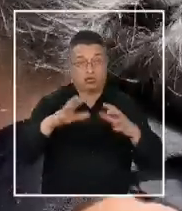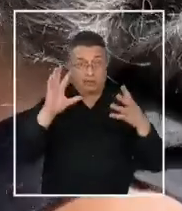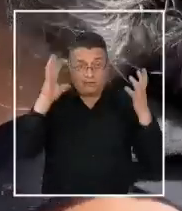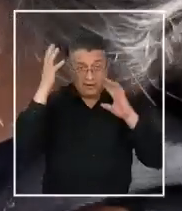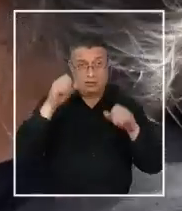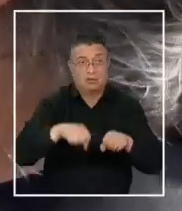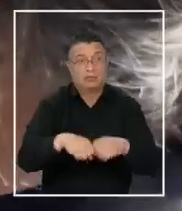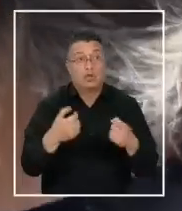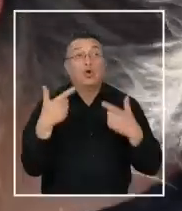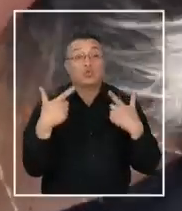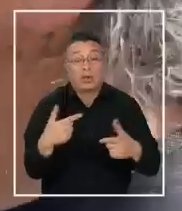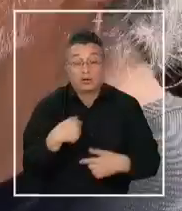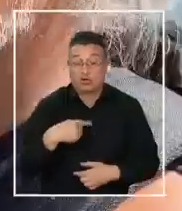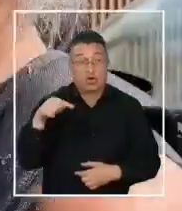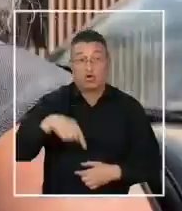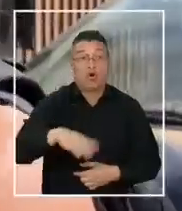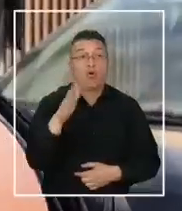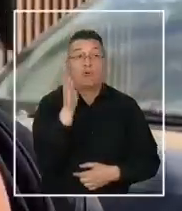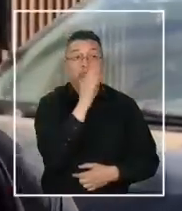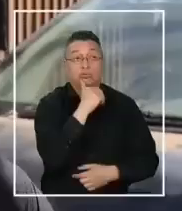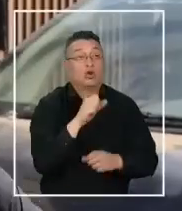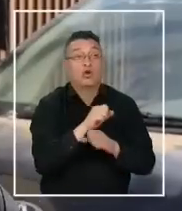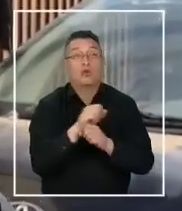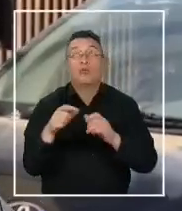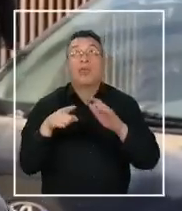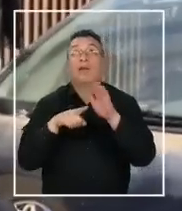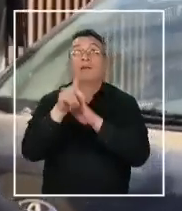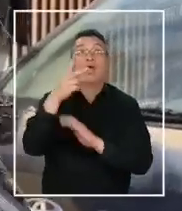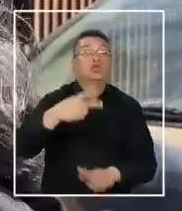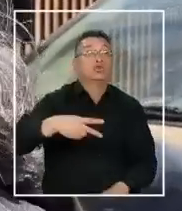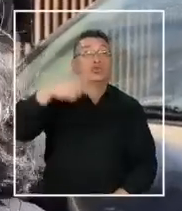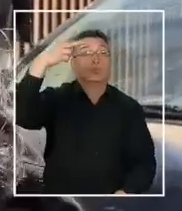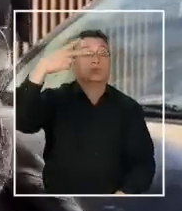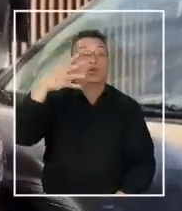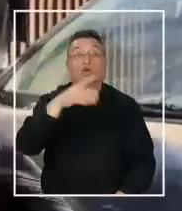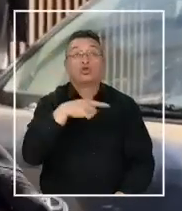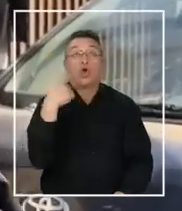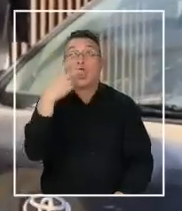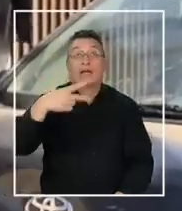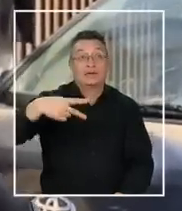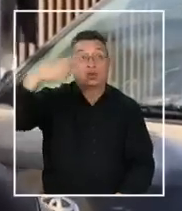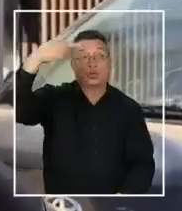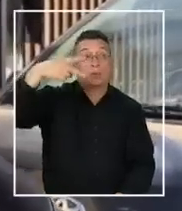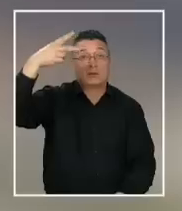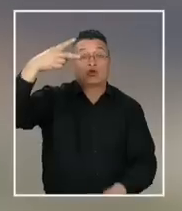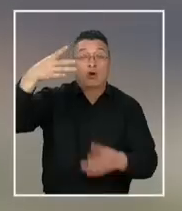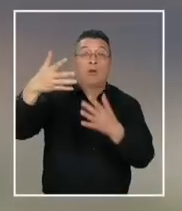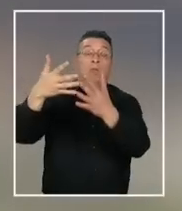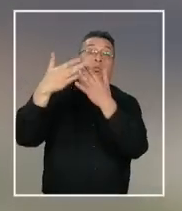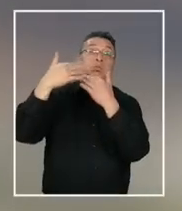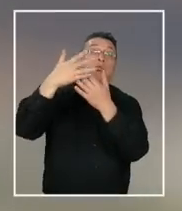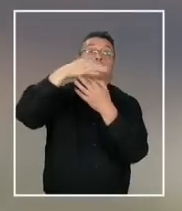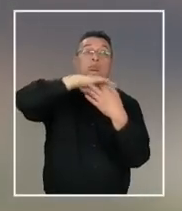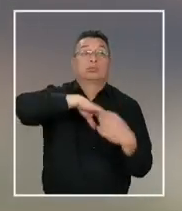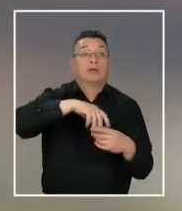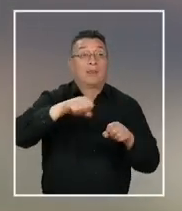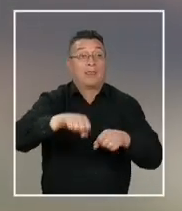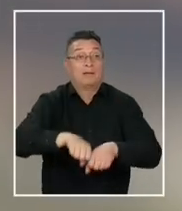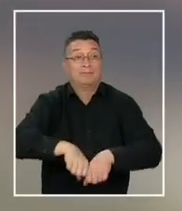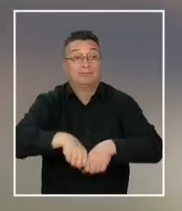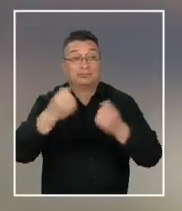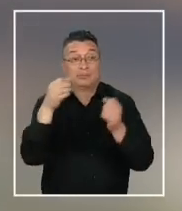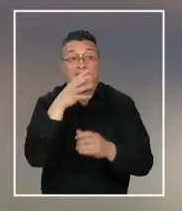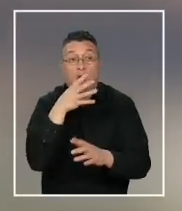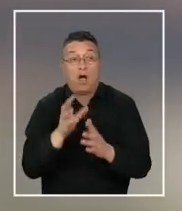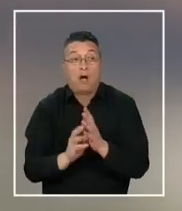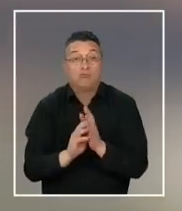Por suerte nosotros no estábamos acá porque de hecho ni siquiera se puede acceder al segundo piso. Porque todo lo que estaba en el segundo piso voló hacia atrás. Fue la rotura de una